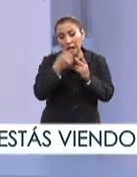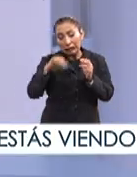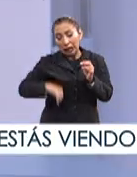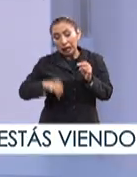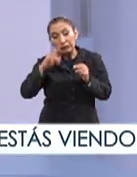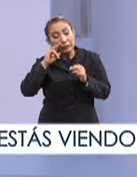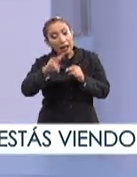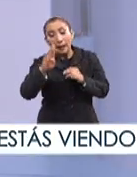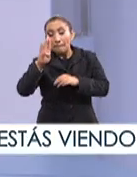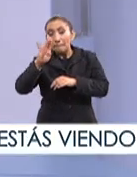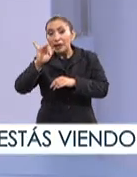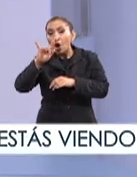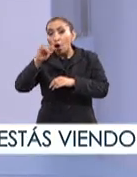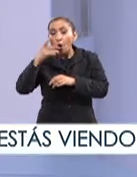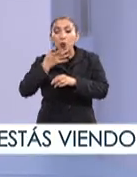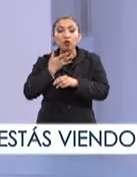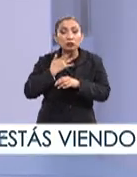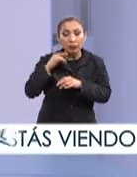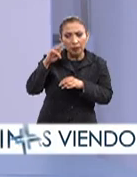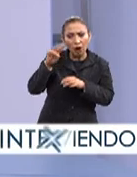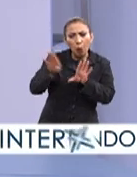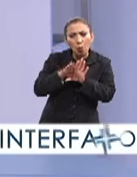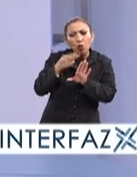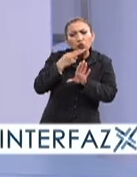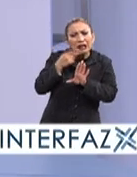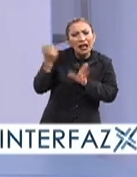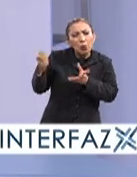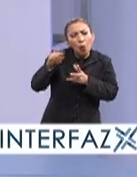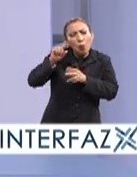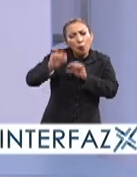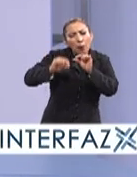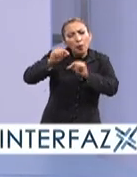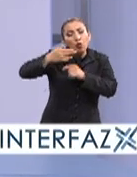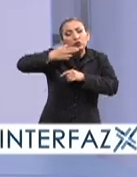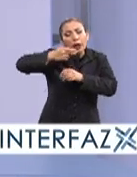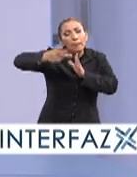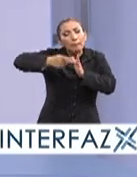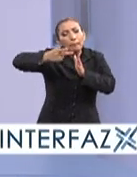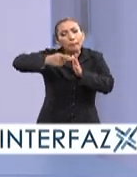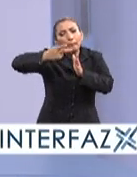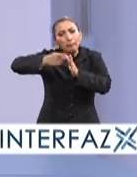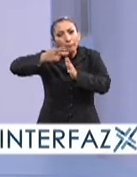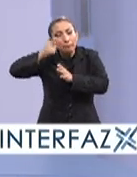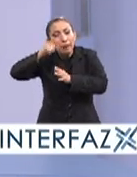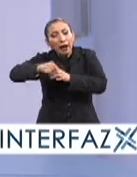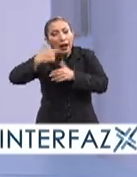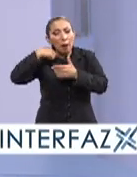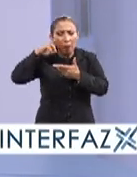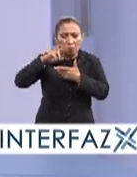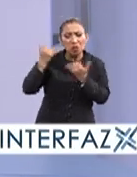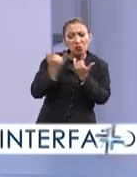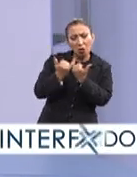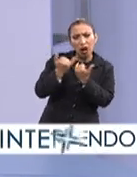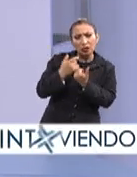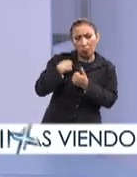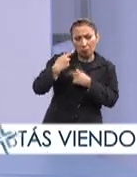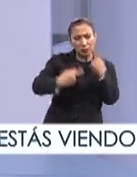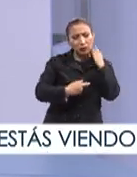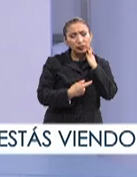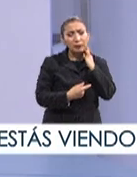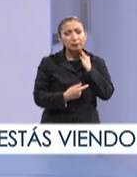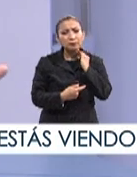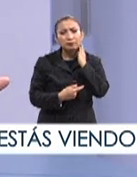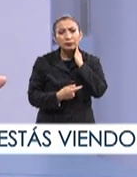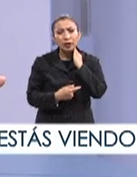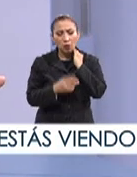ese interés por los biocombustibles. Esto está en boga, a ver cómo los podemos introducir, cómo podemos ponerlos ahí que sean competitivos. Siempre me preguntan,